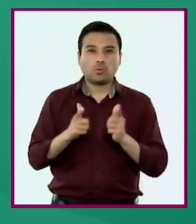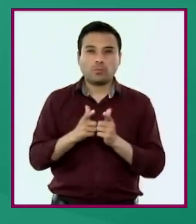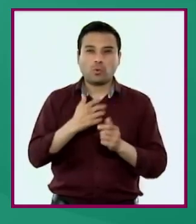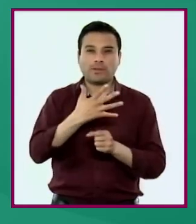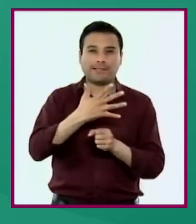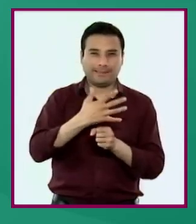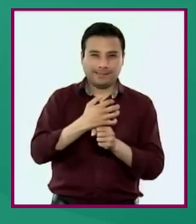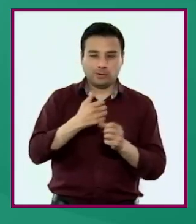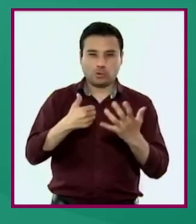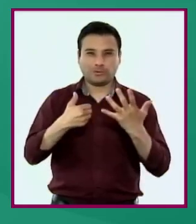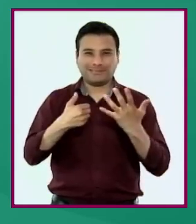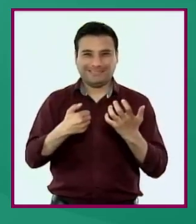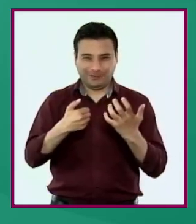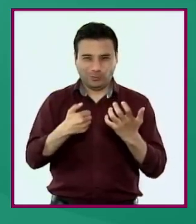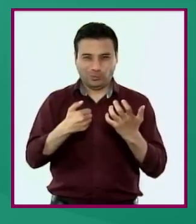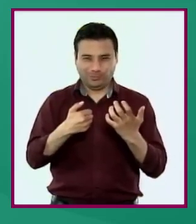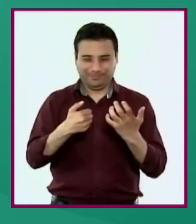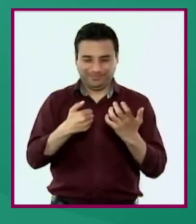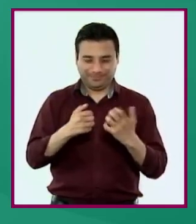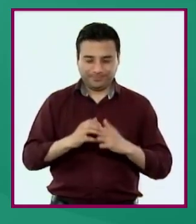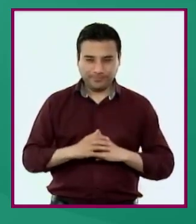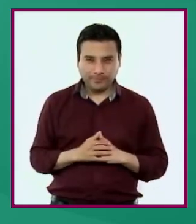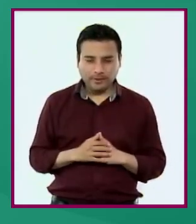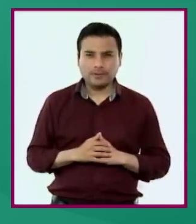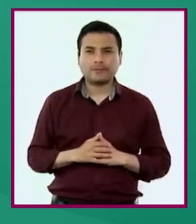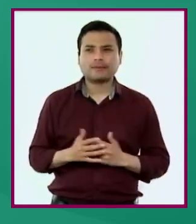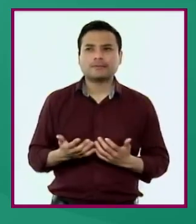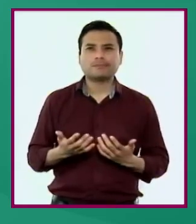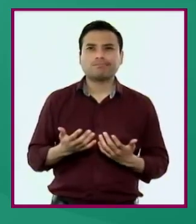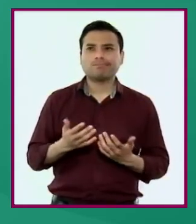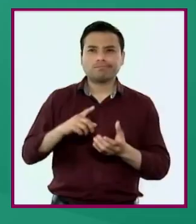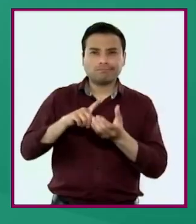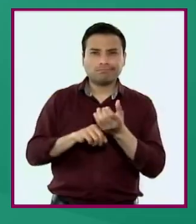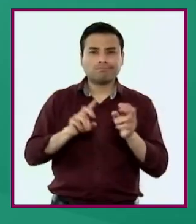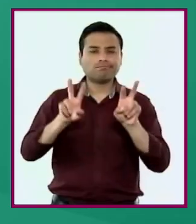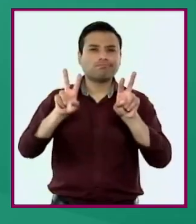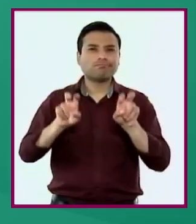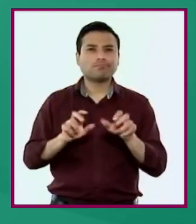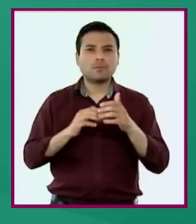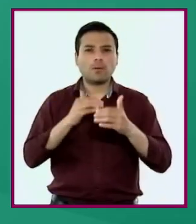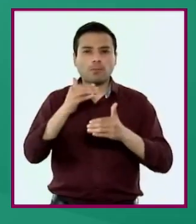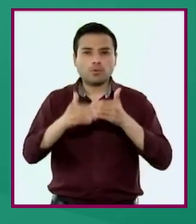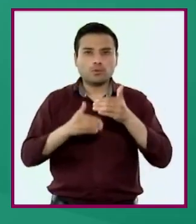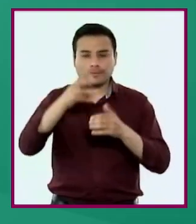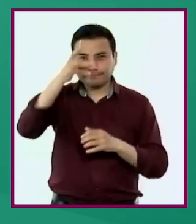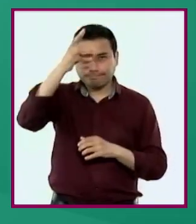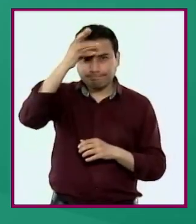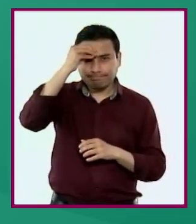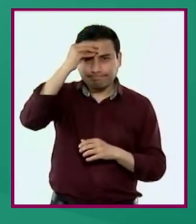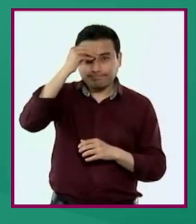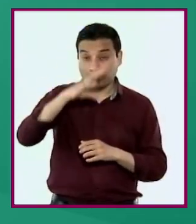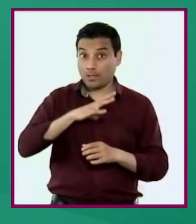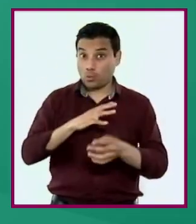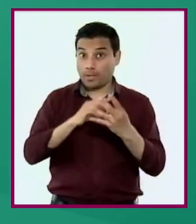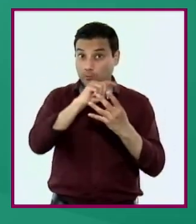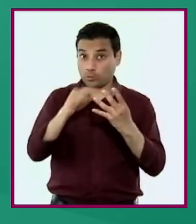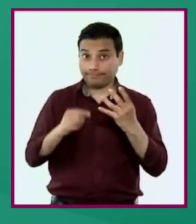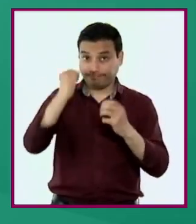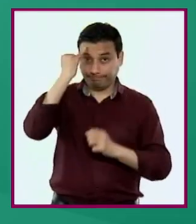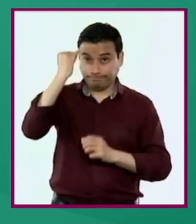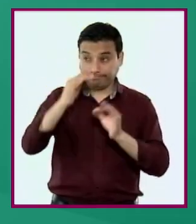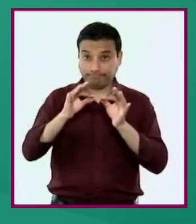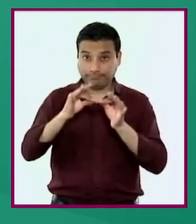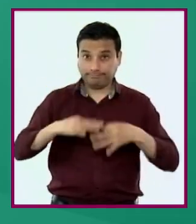a quinto y sexto grado de educación primaria, los contenidos y procesos de aprendizaje se asocian a partir de